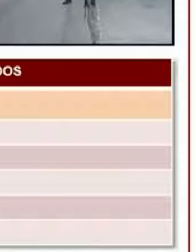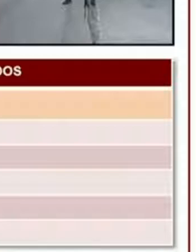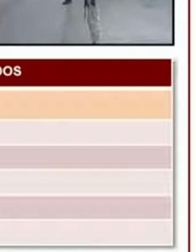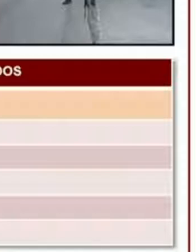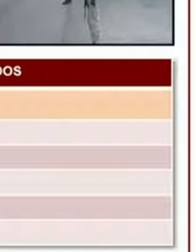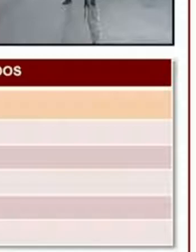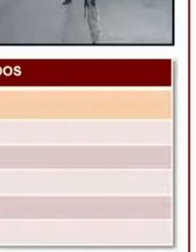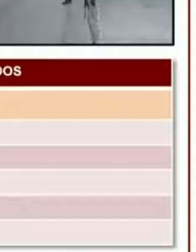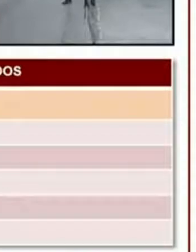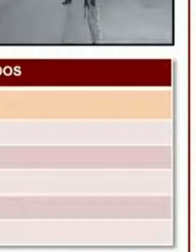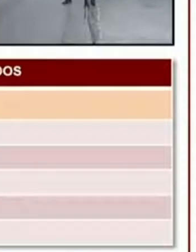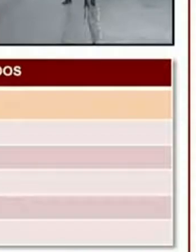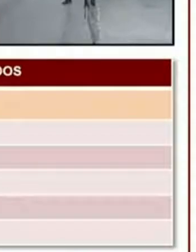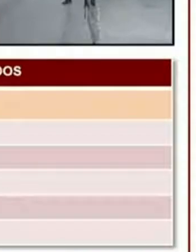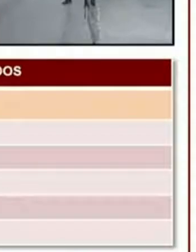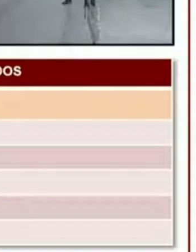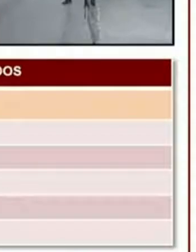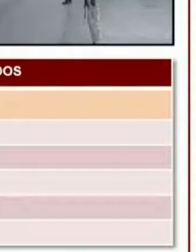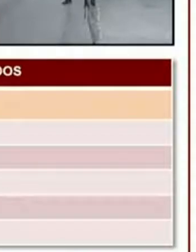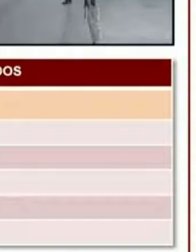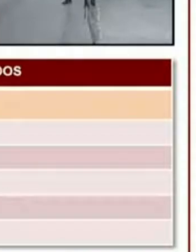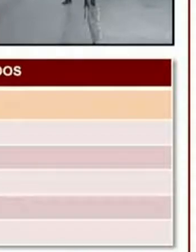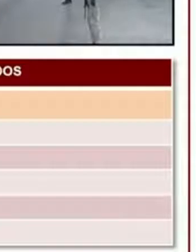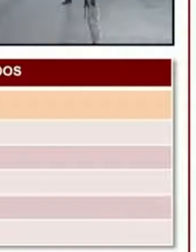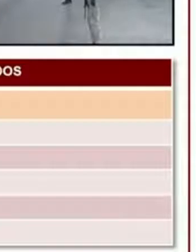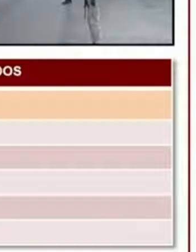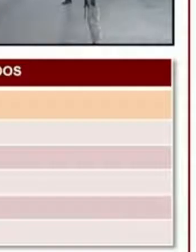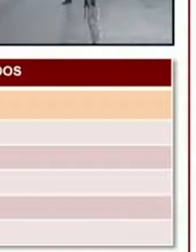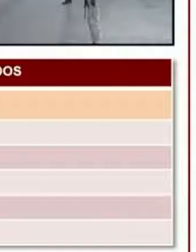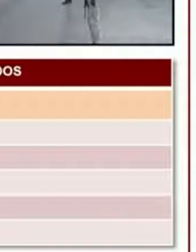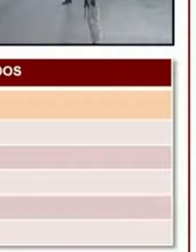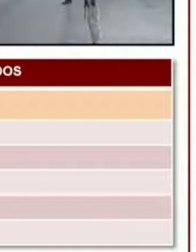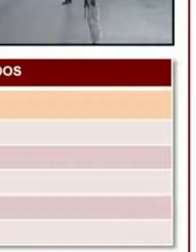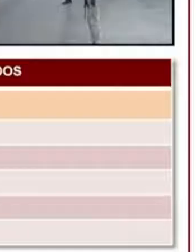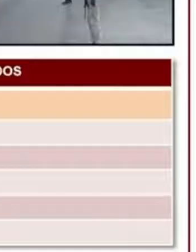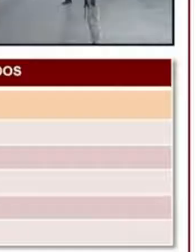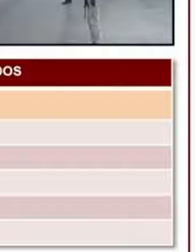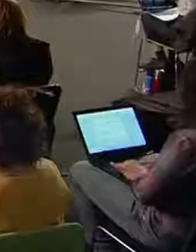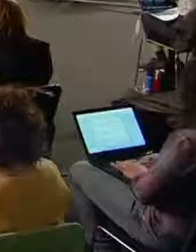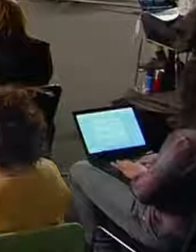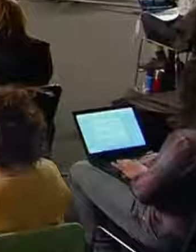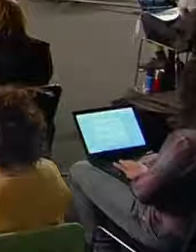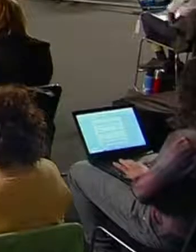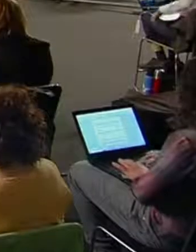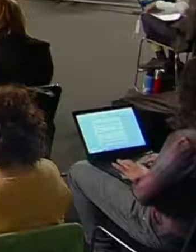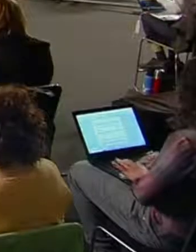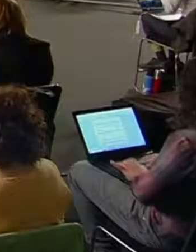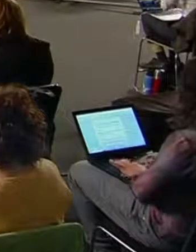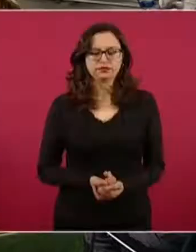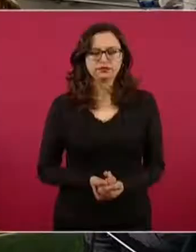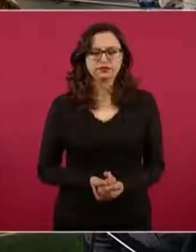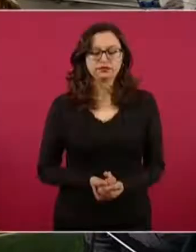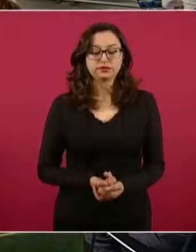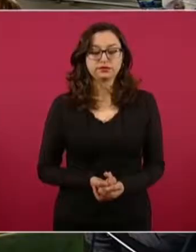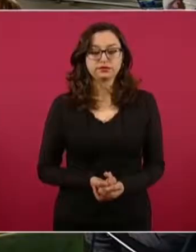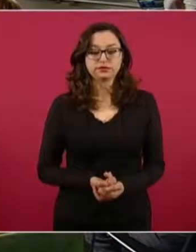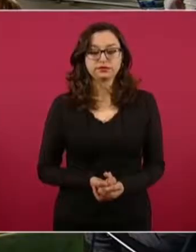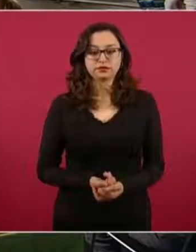Centro de Redactación Social del Estado, fueron detenidos siete